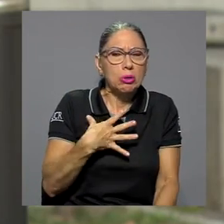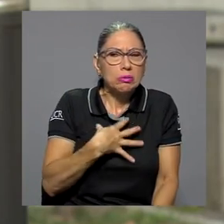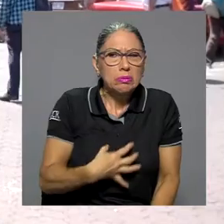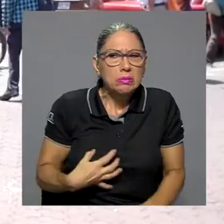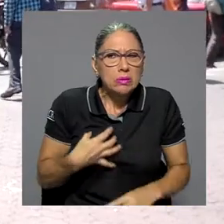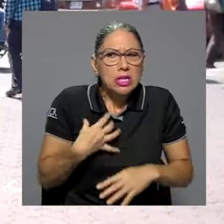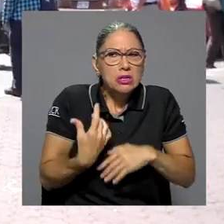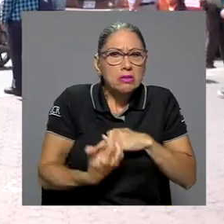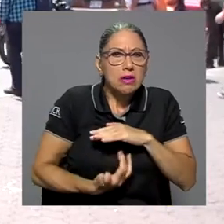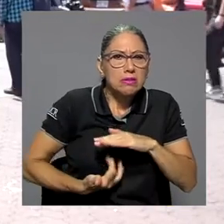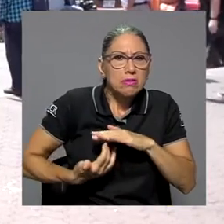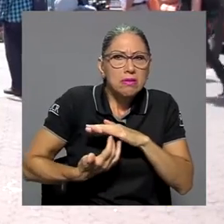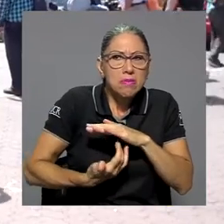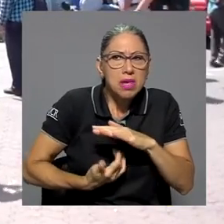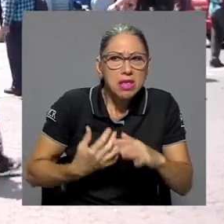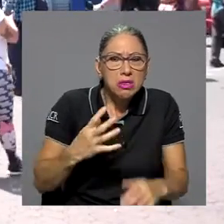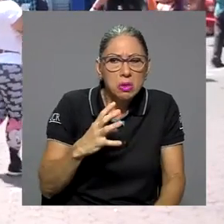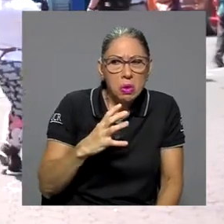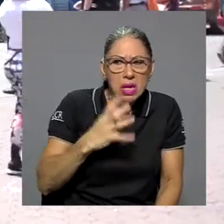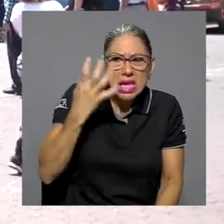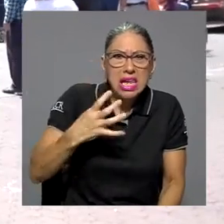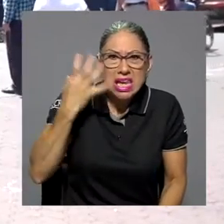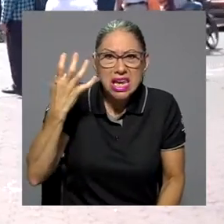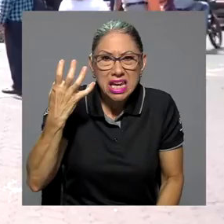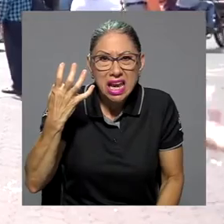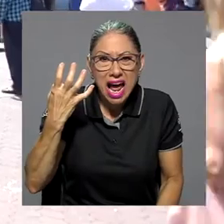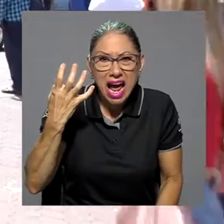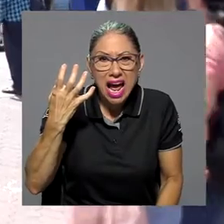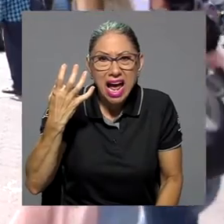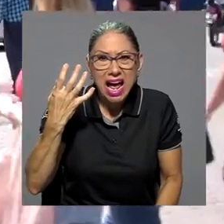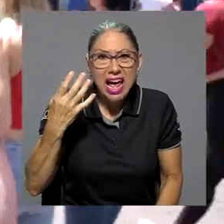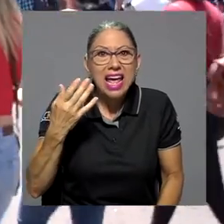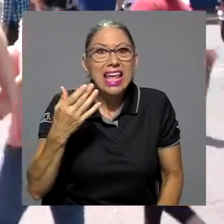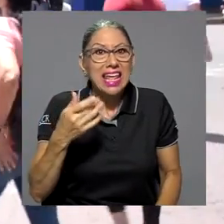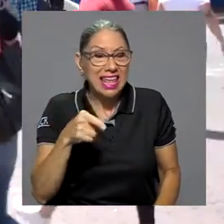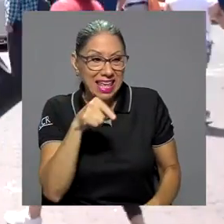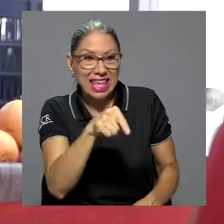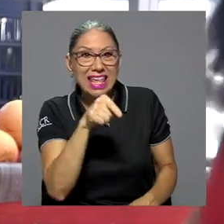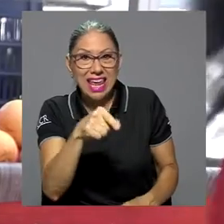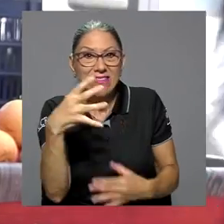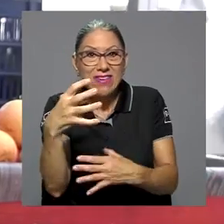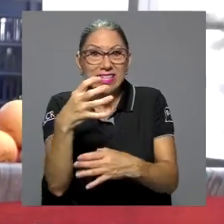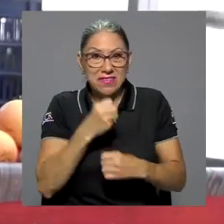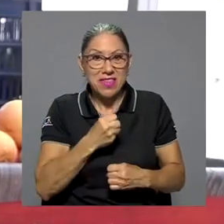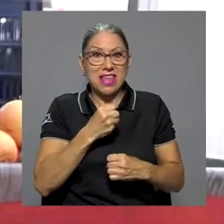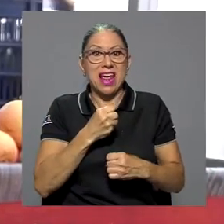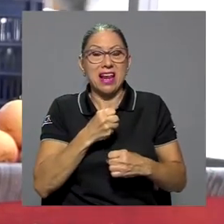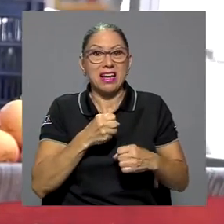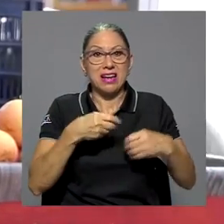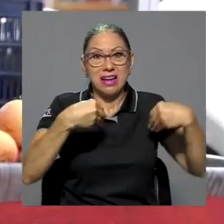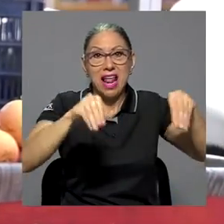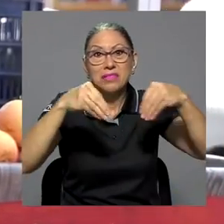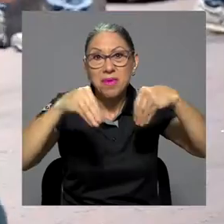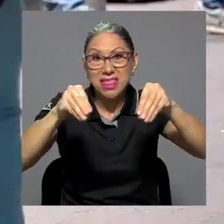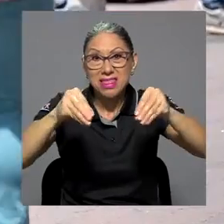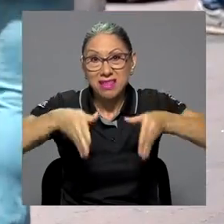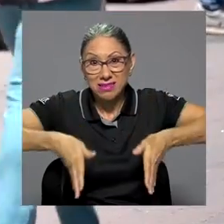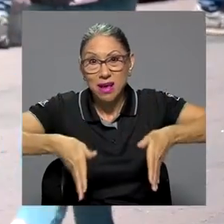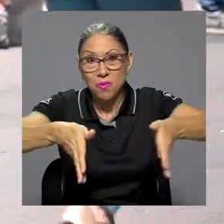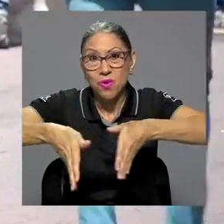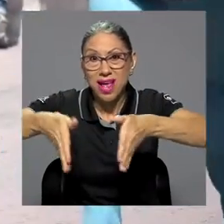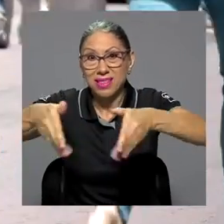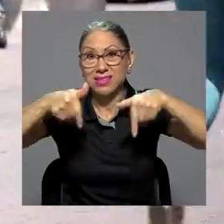recibía las ventas ambulantes en Costa Rica por parte de fuerzas policiales, por parte